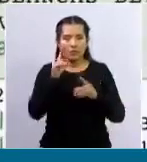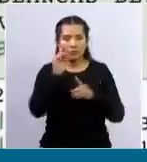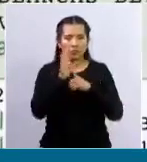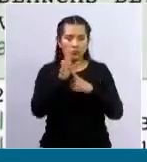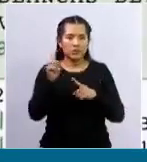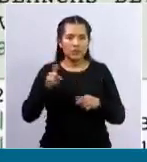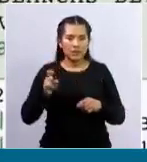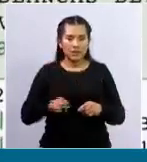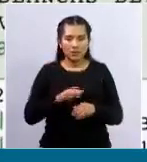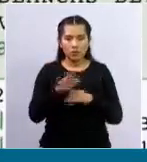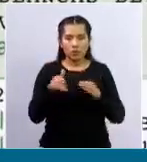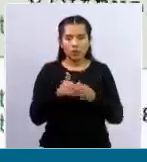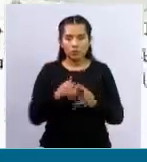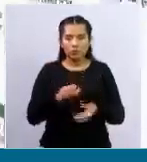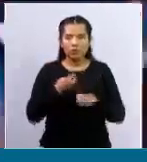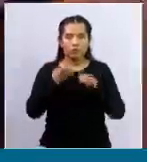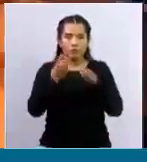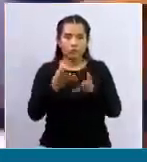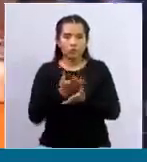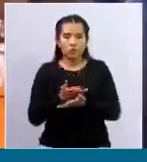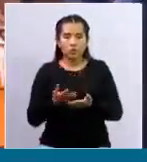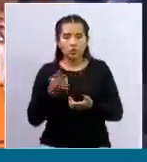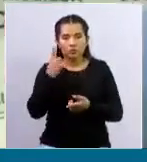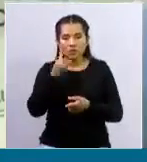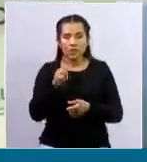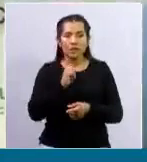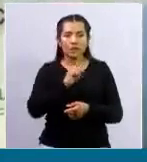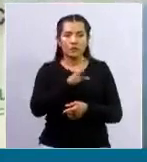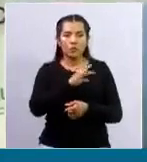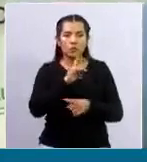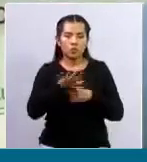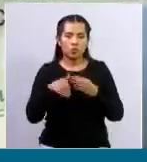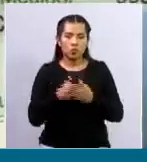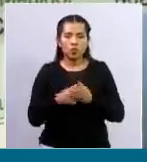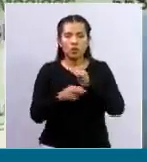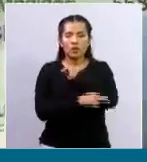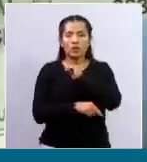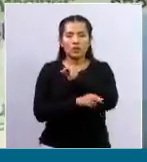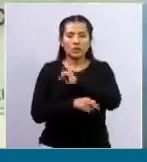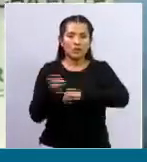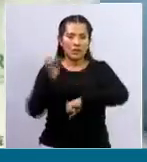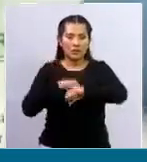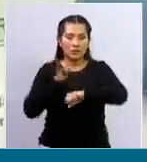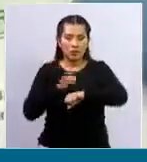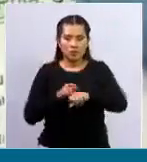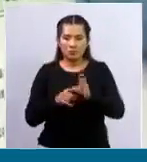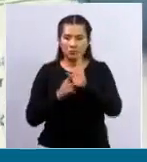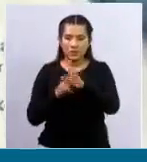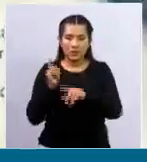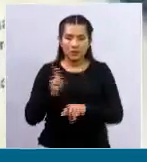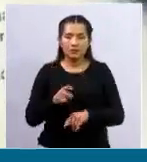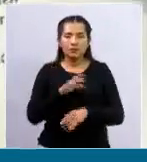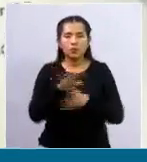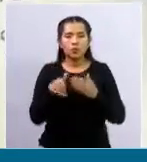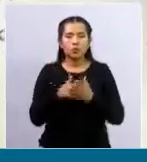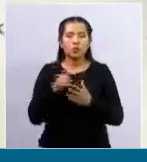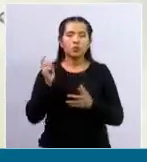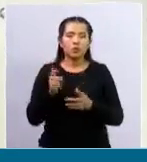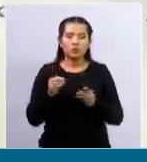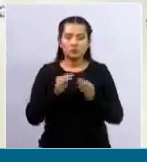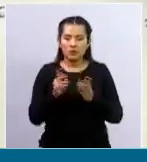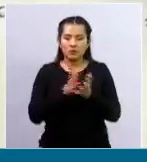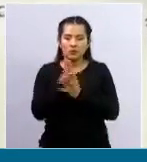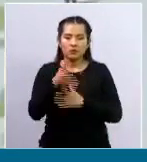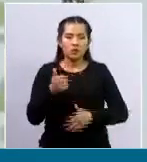presentar este descargo tributario ante el Servicio Nacional de Impuestos, necesariamente tienen que tener algún medio